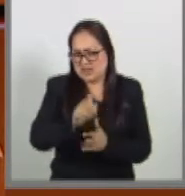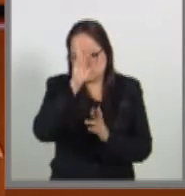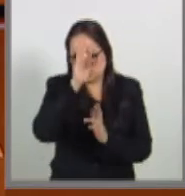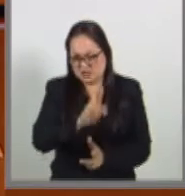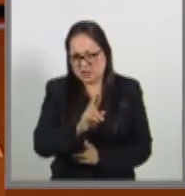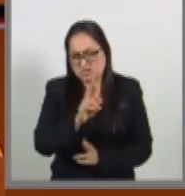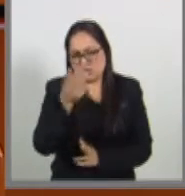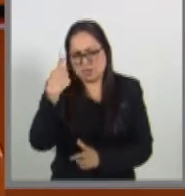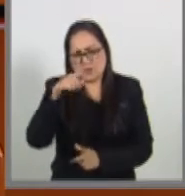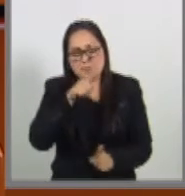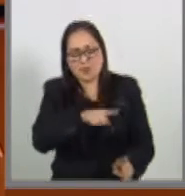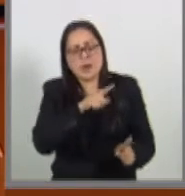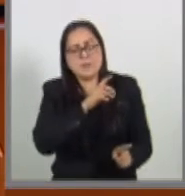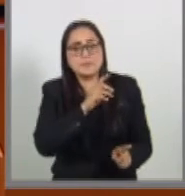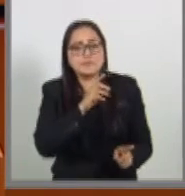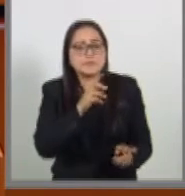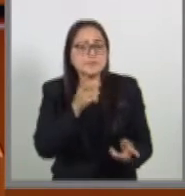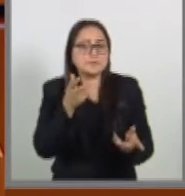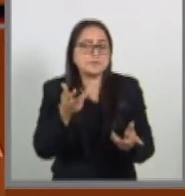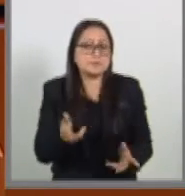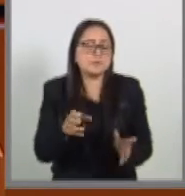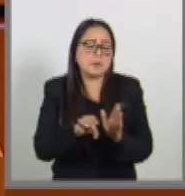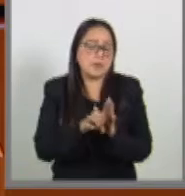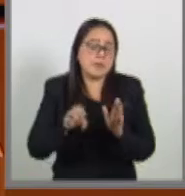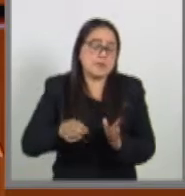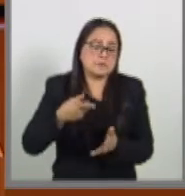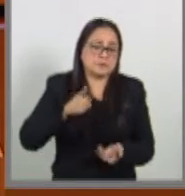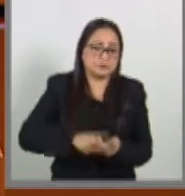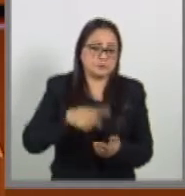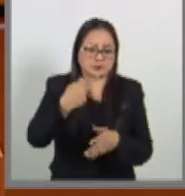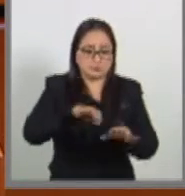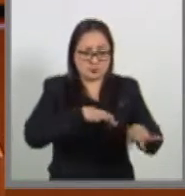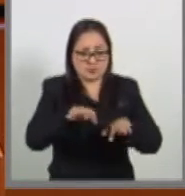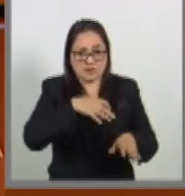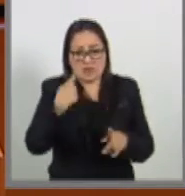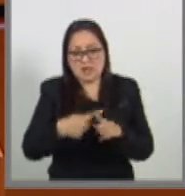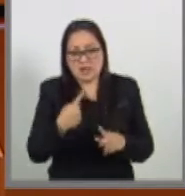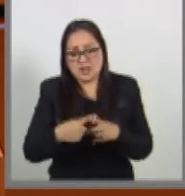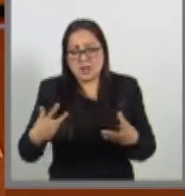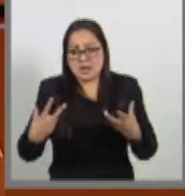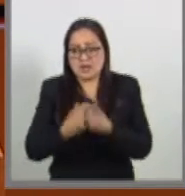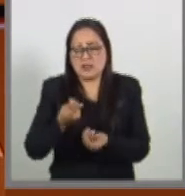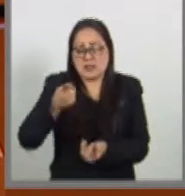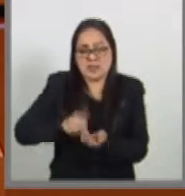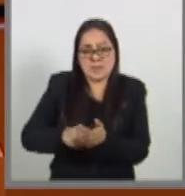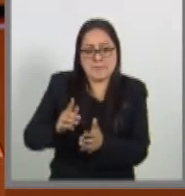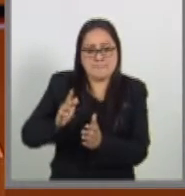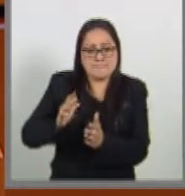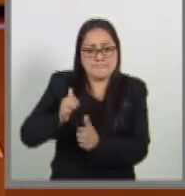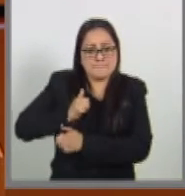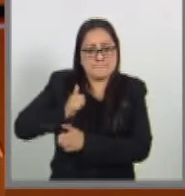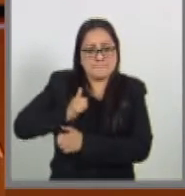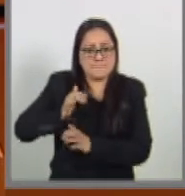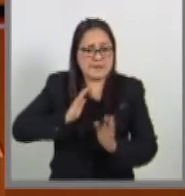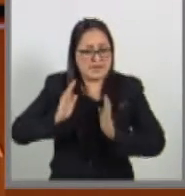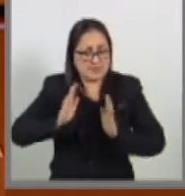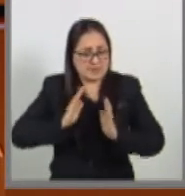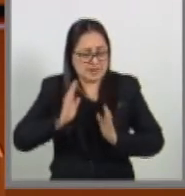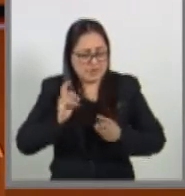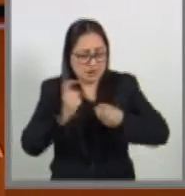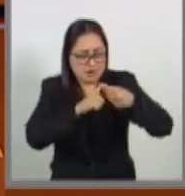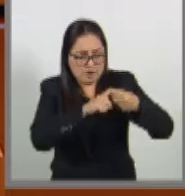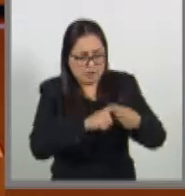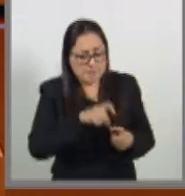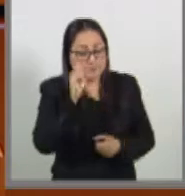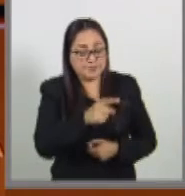trabajadora, particularmente en los quehaceres que derivan de quienes forman parte de las Fuerzas Armadas. Estas disposiciones,